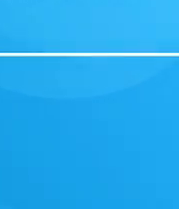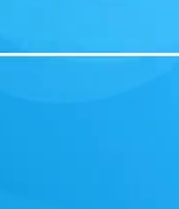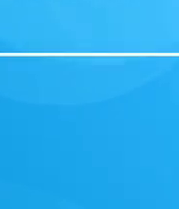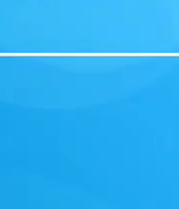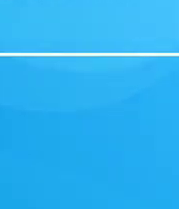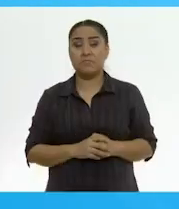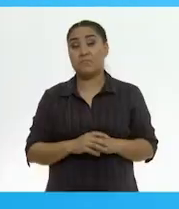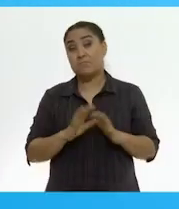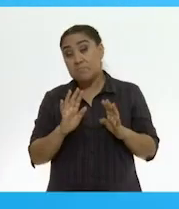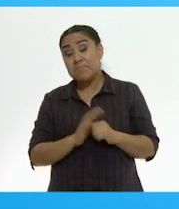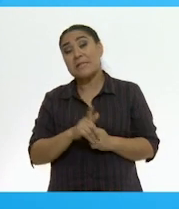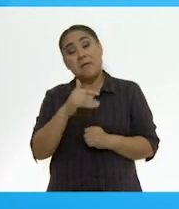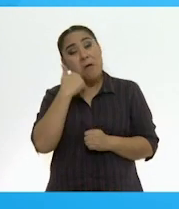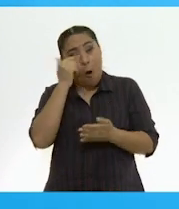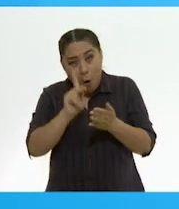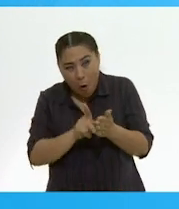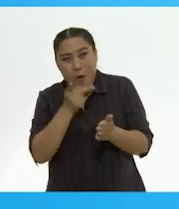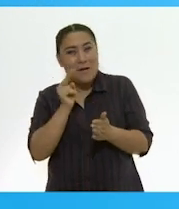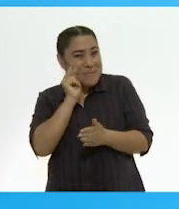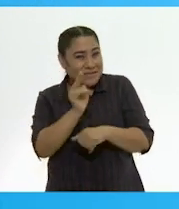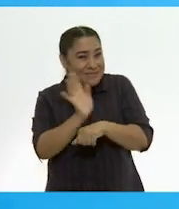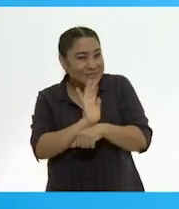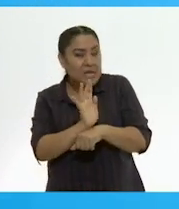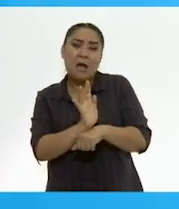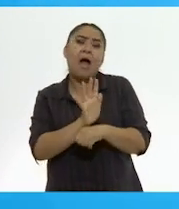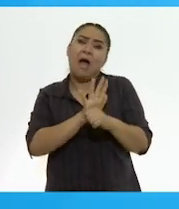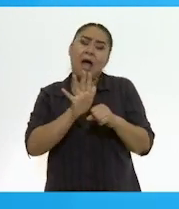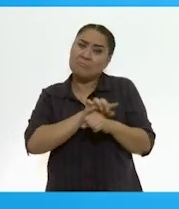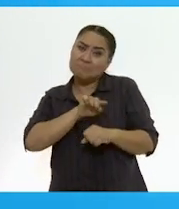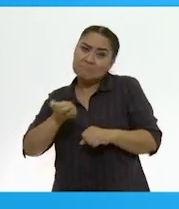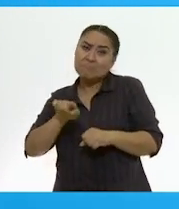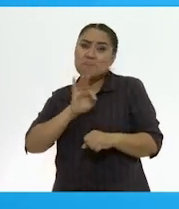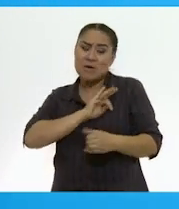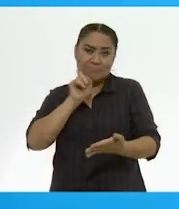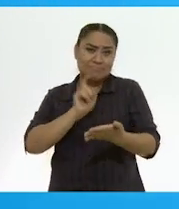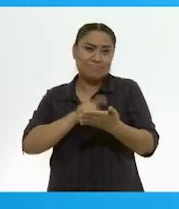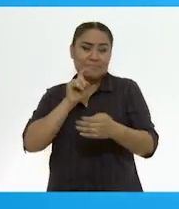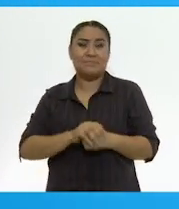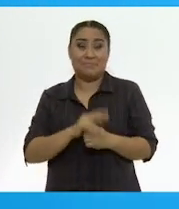Si quieres volver a ver los programas de Aprende en Casa, los puedes encontrar en la siguiente liga.